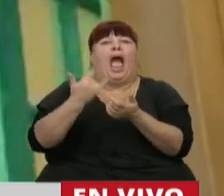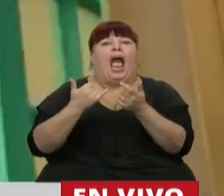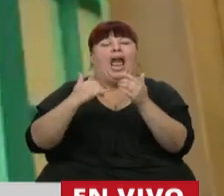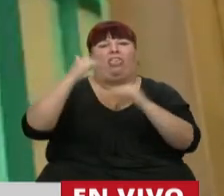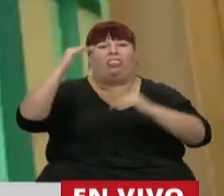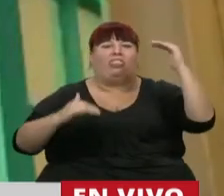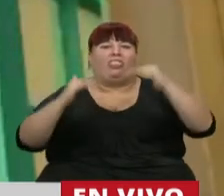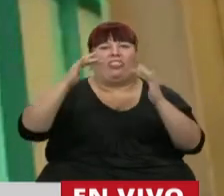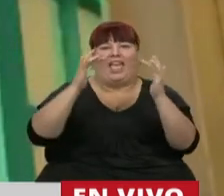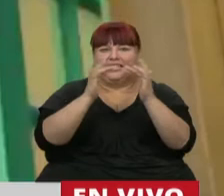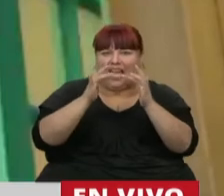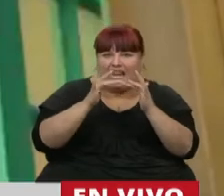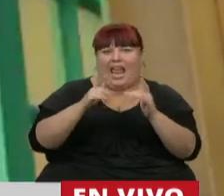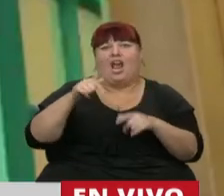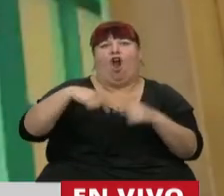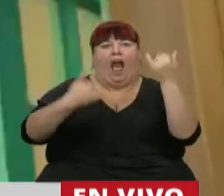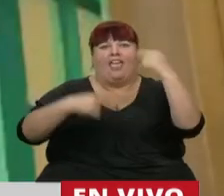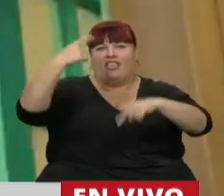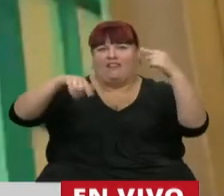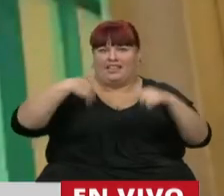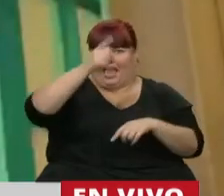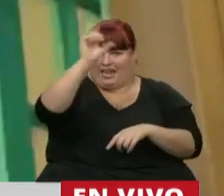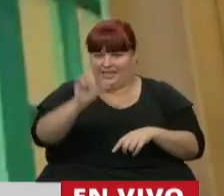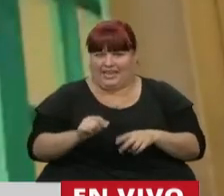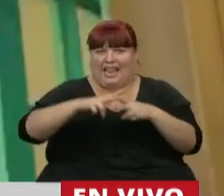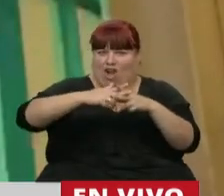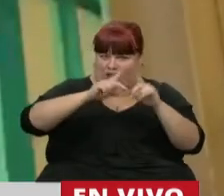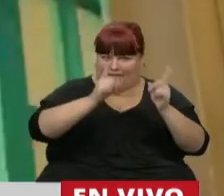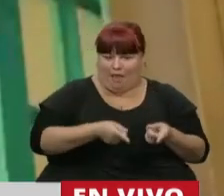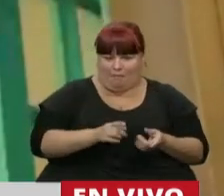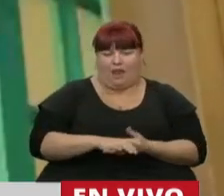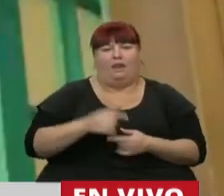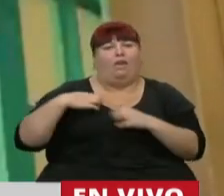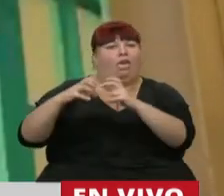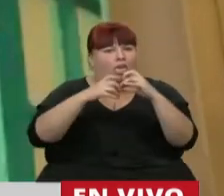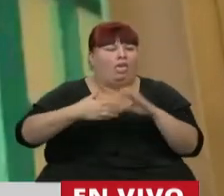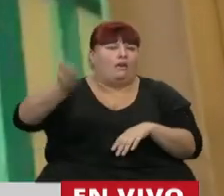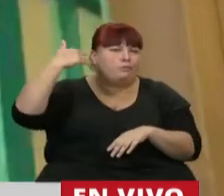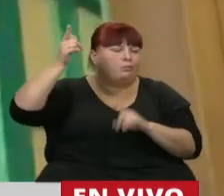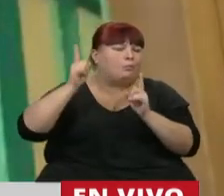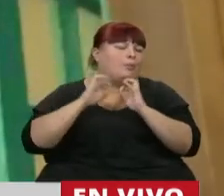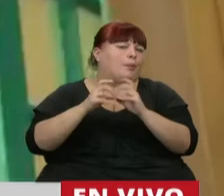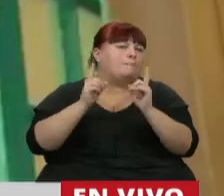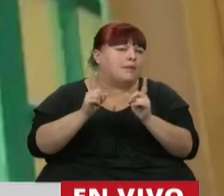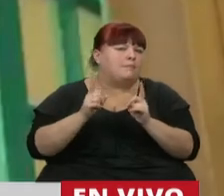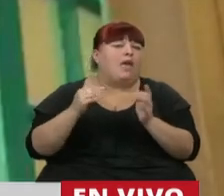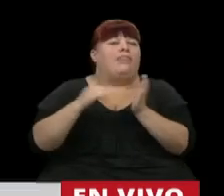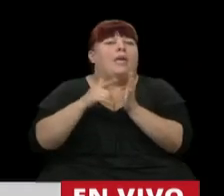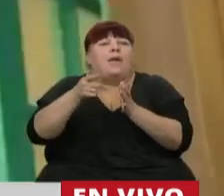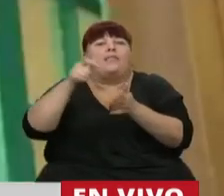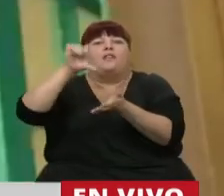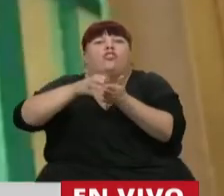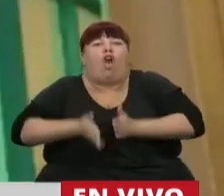y las diferencias que existen en nuestro país, donde hemos discutido históricamente que depende de dónde